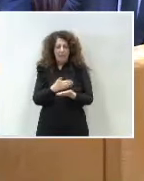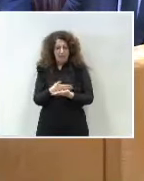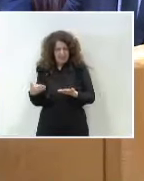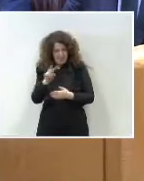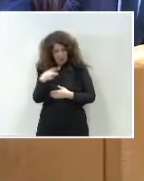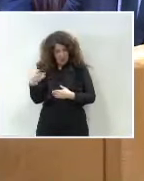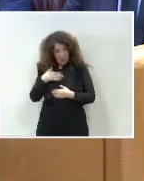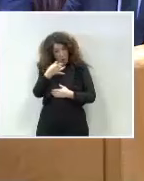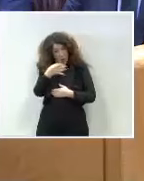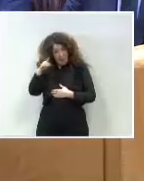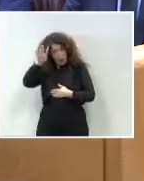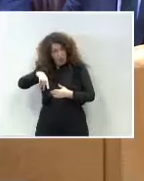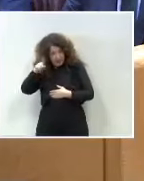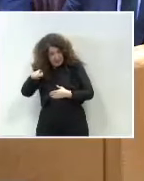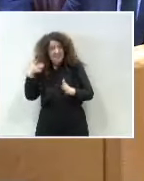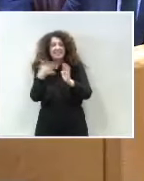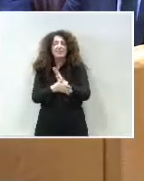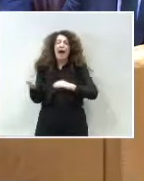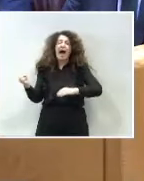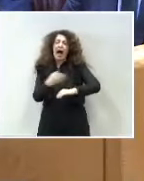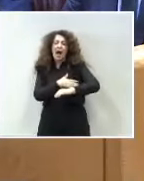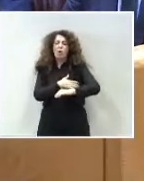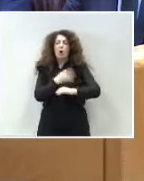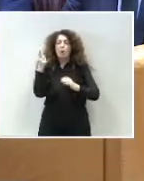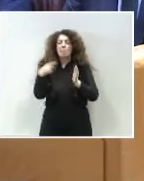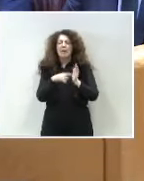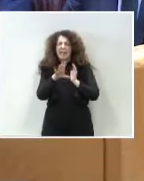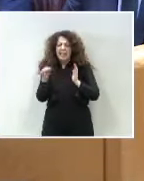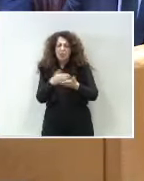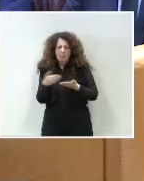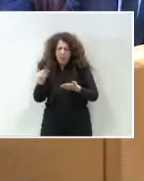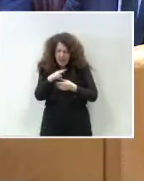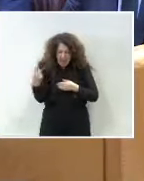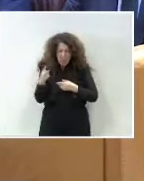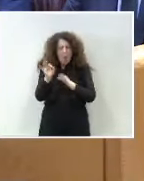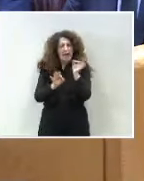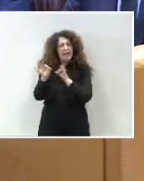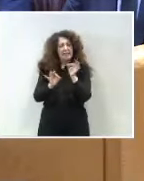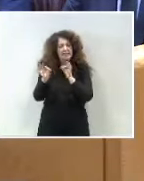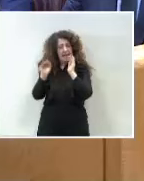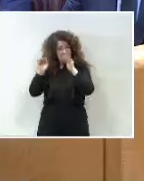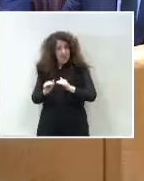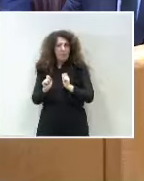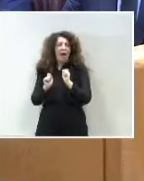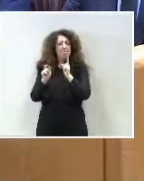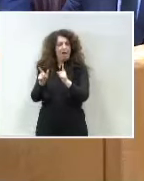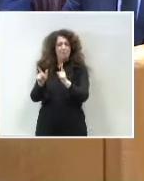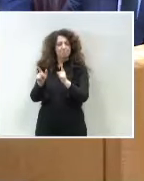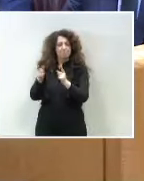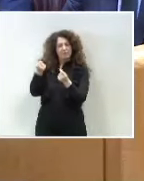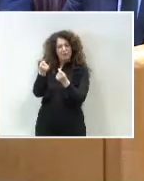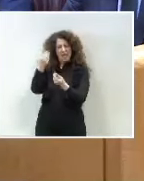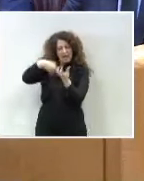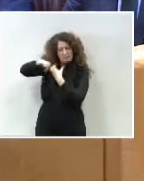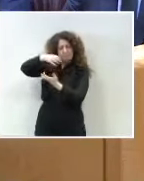de Cataluña con un ahorro de 1.300 millones de euros en intereses. Y esto, evidentemente, va dar capacidad financiera, músculo y autonomía al Gobierno de